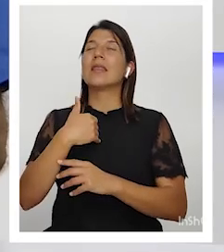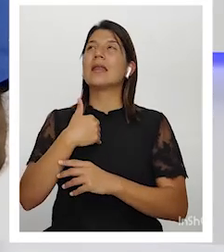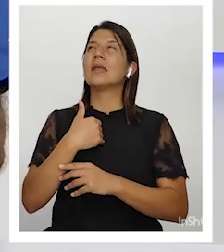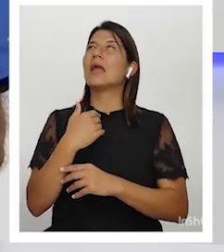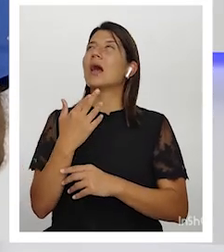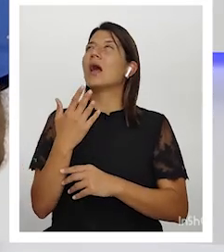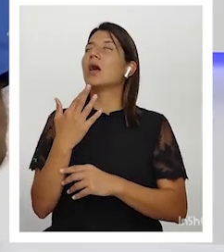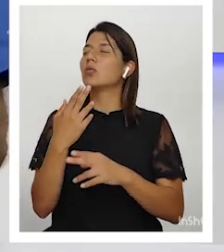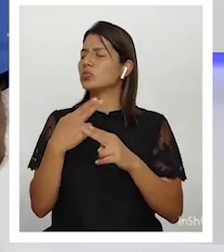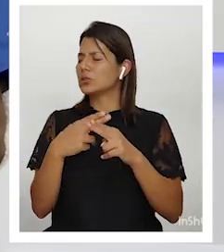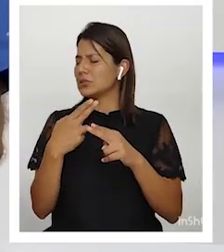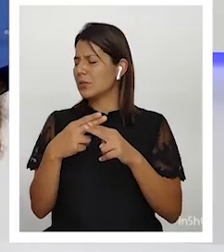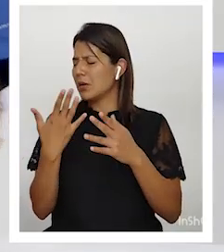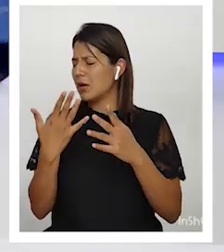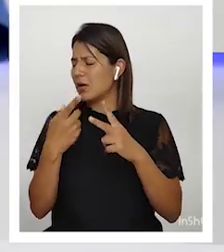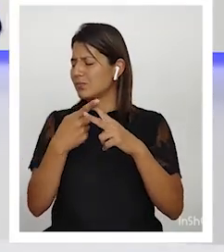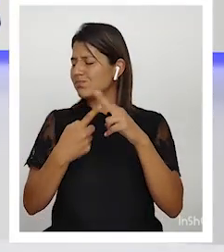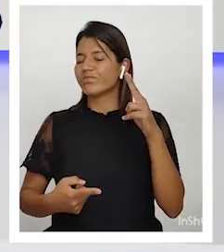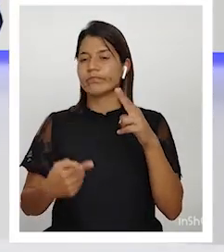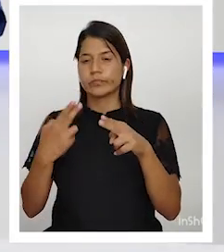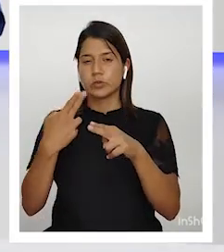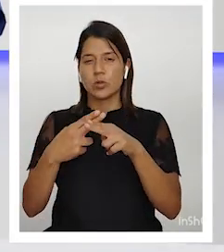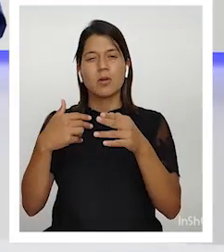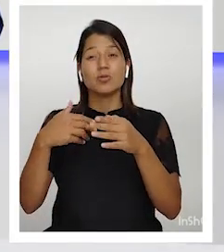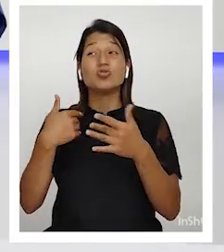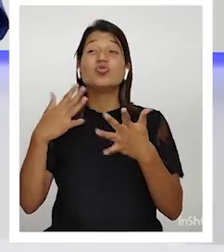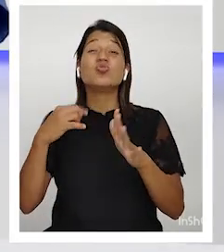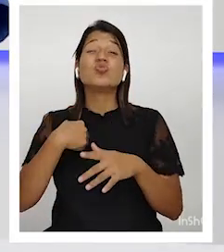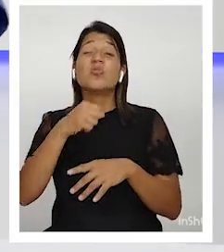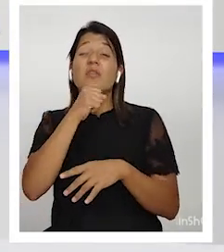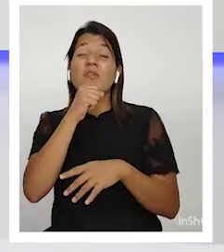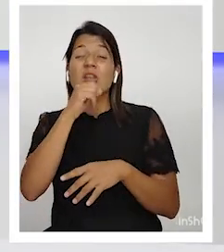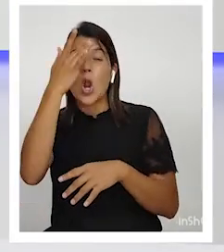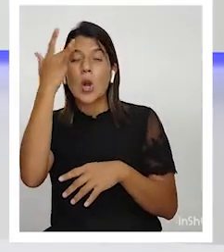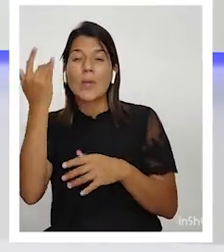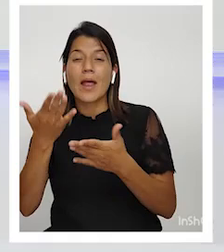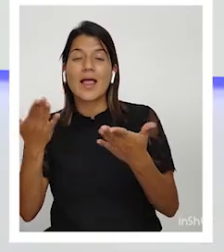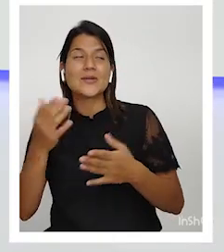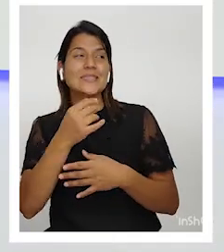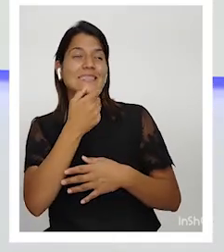¿cómo era? Bueno, ahorita me acuerdo del nombre, viejillos ya se nos olvidan las cosas.